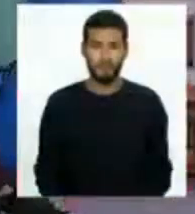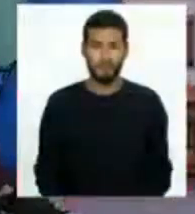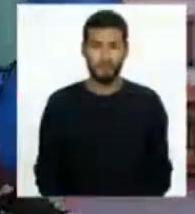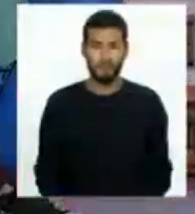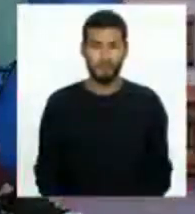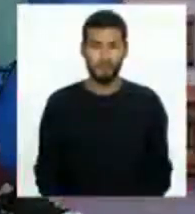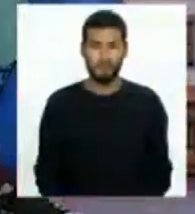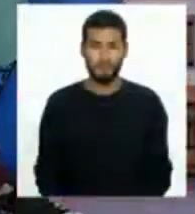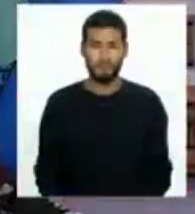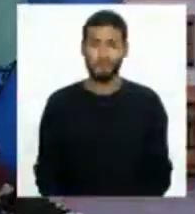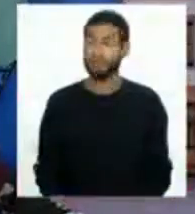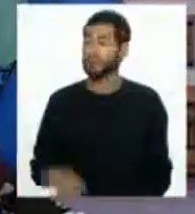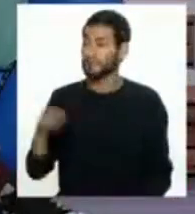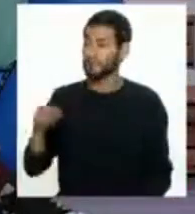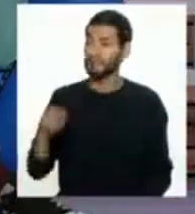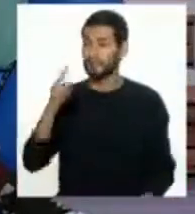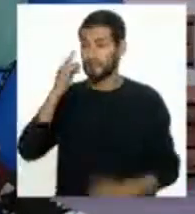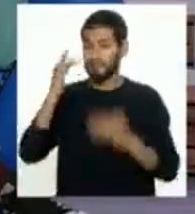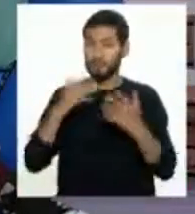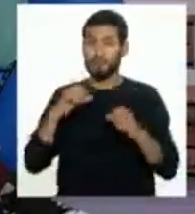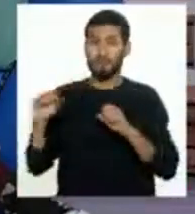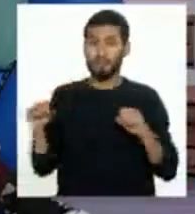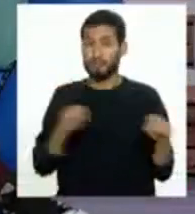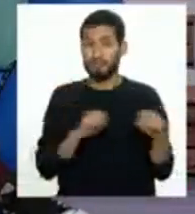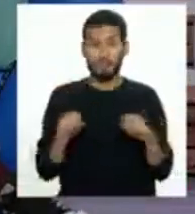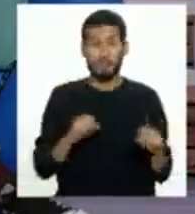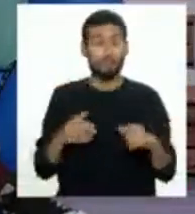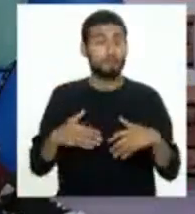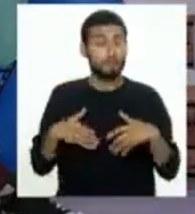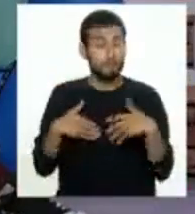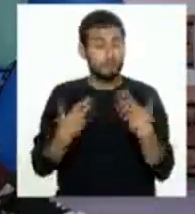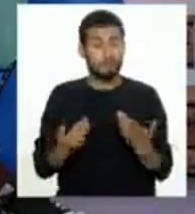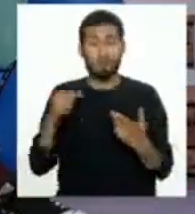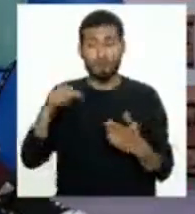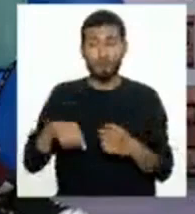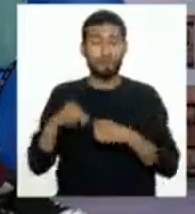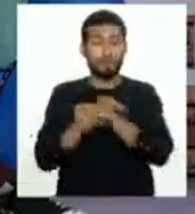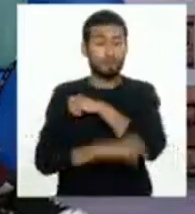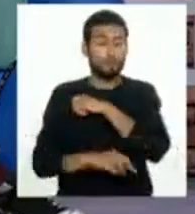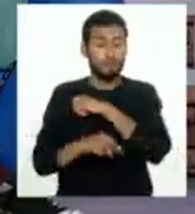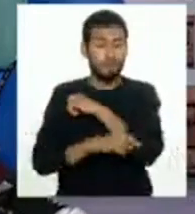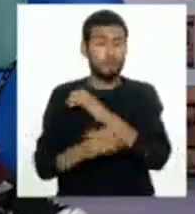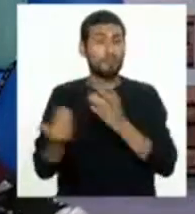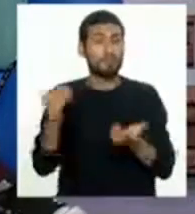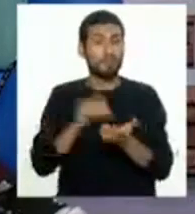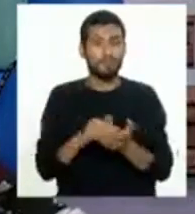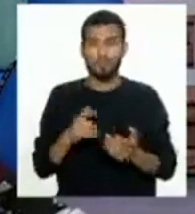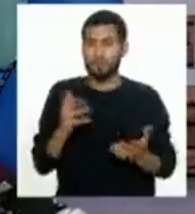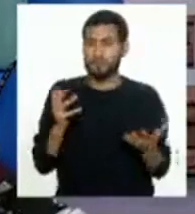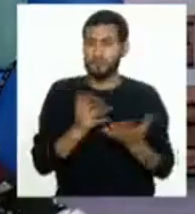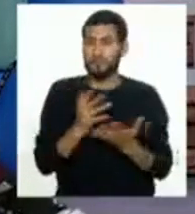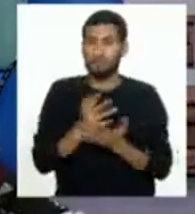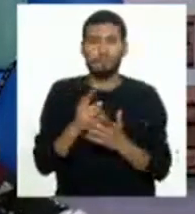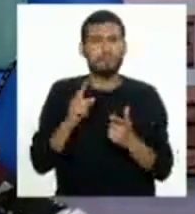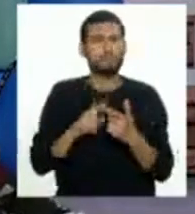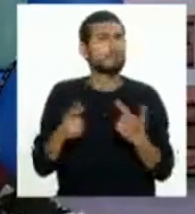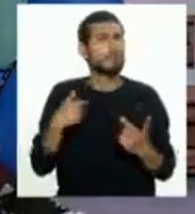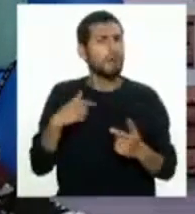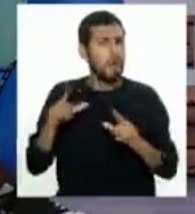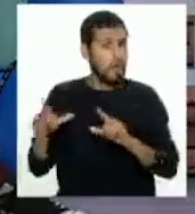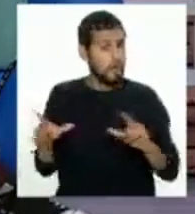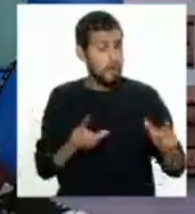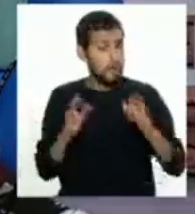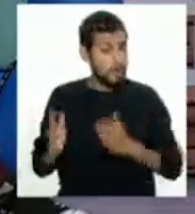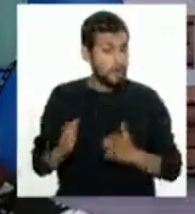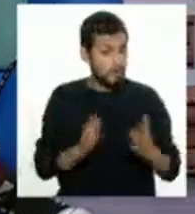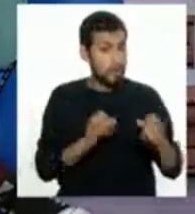El hecho de pensar que un terremoto puede azotar nuestro país nuevamente, ya da miedo, pero qué tan preparados estaremos